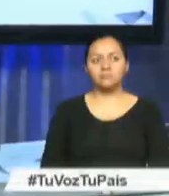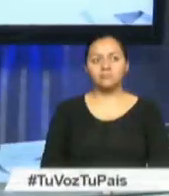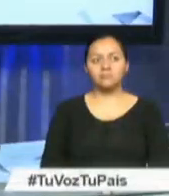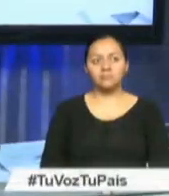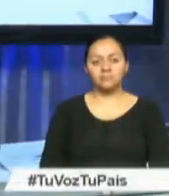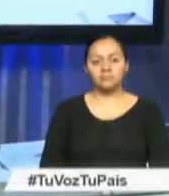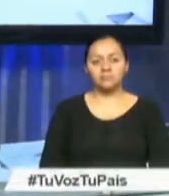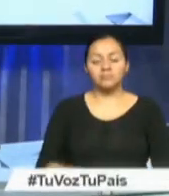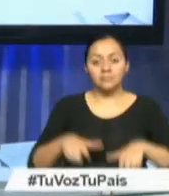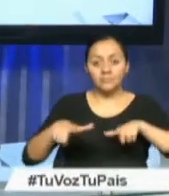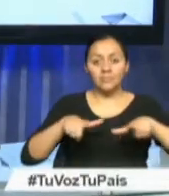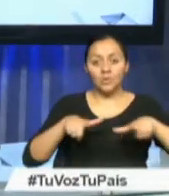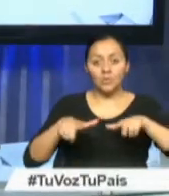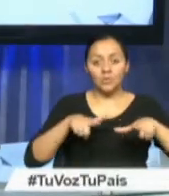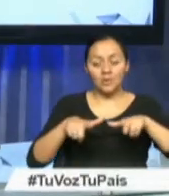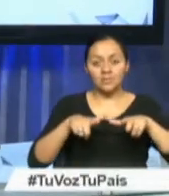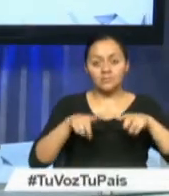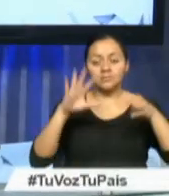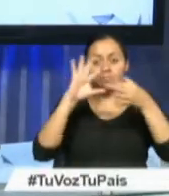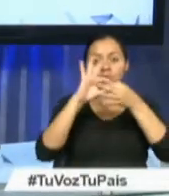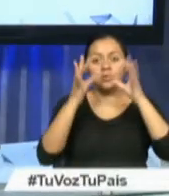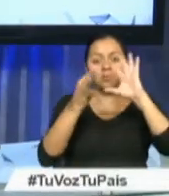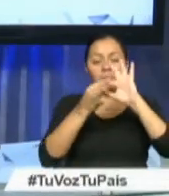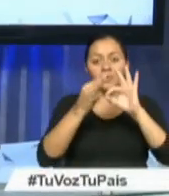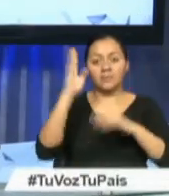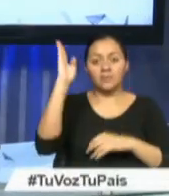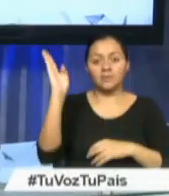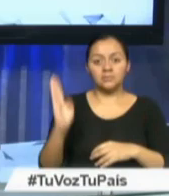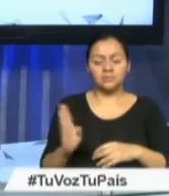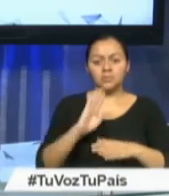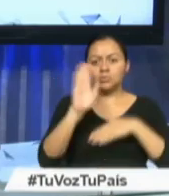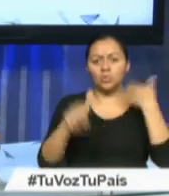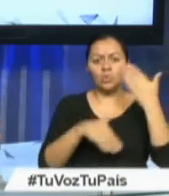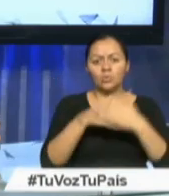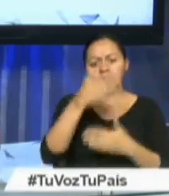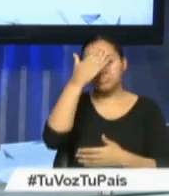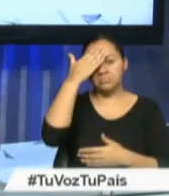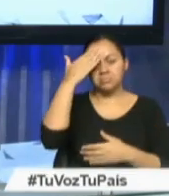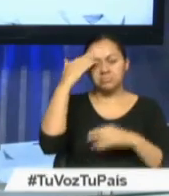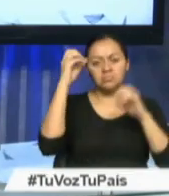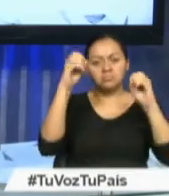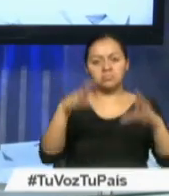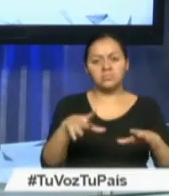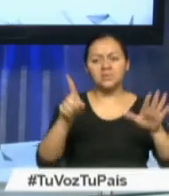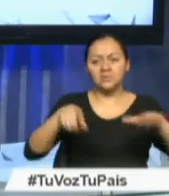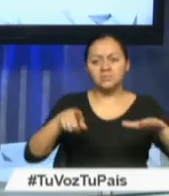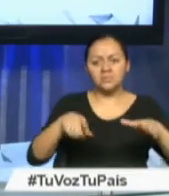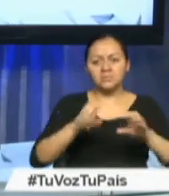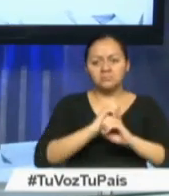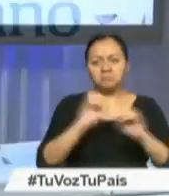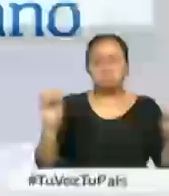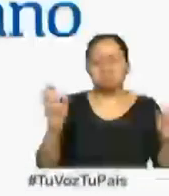Las instalaciones De los Juegos Olímpicos De Río de Janeiro Se encuentran En el olvido Seis meses después